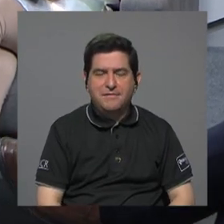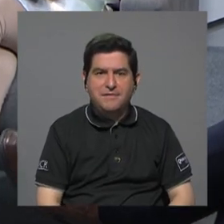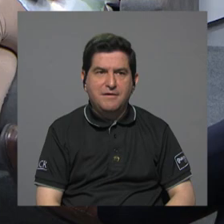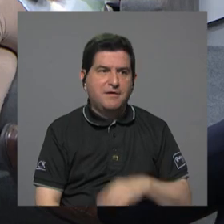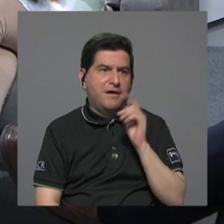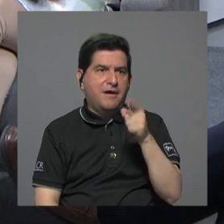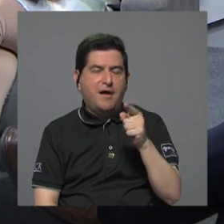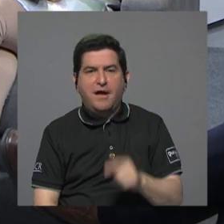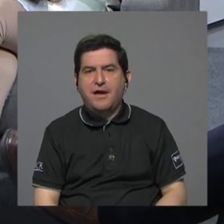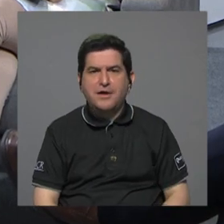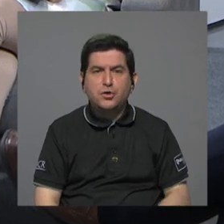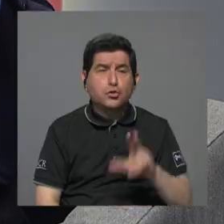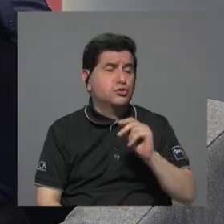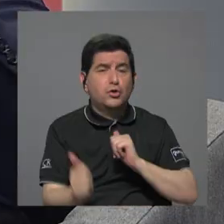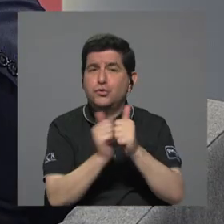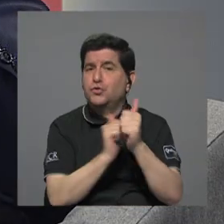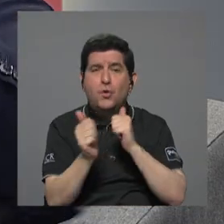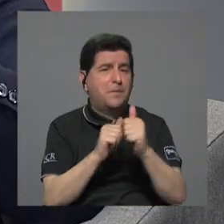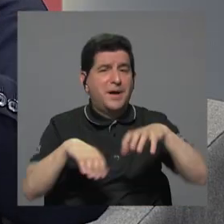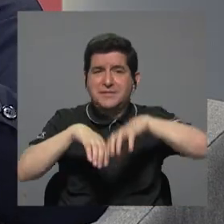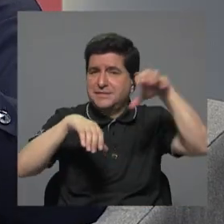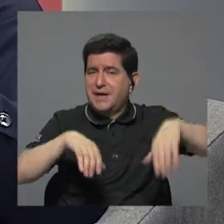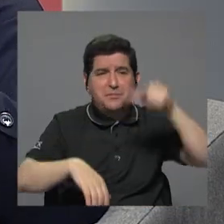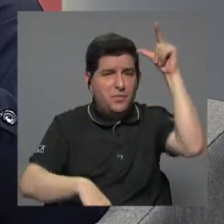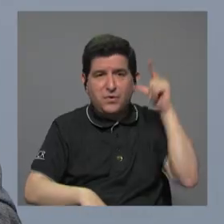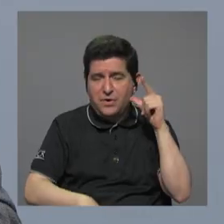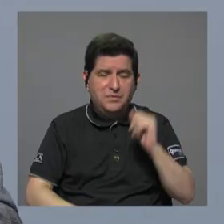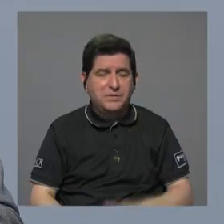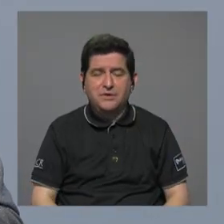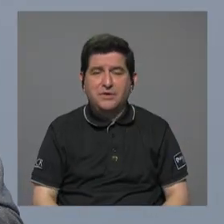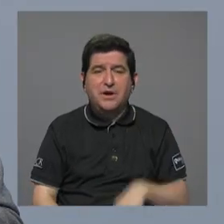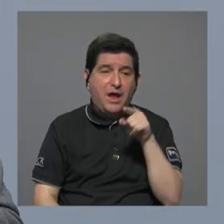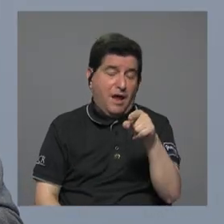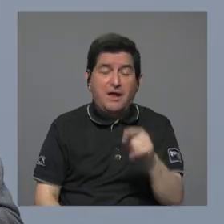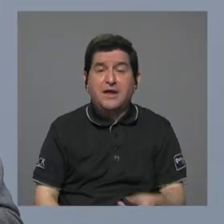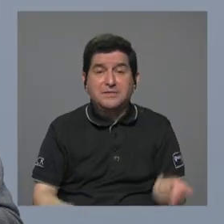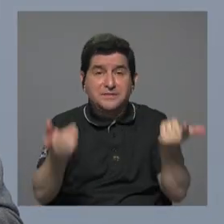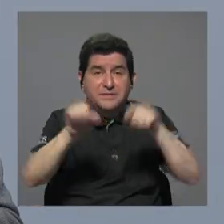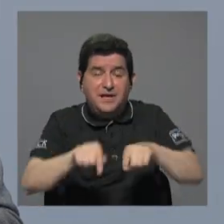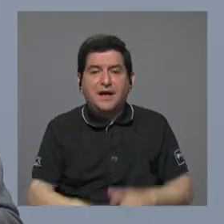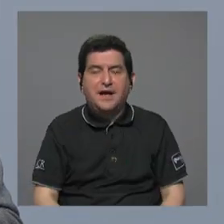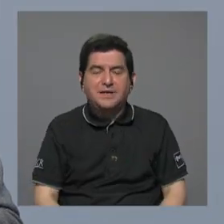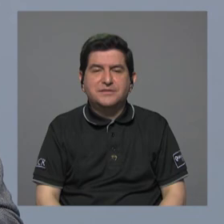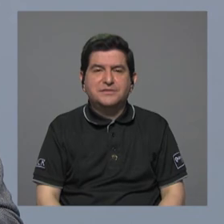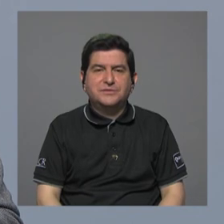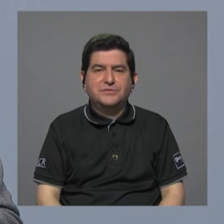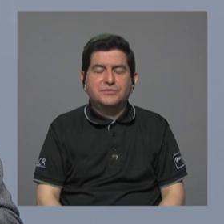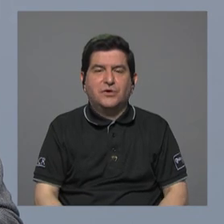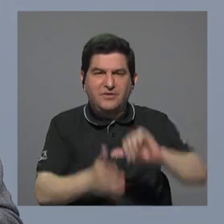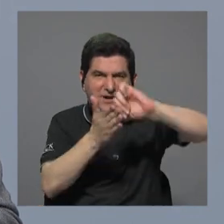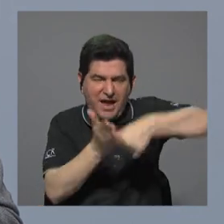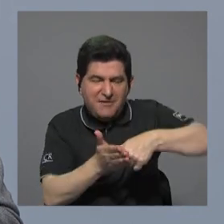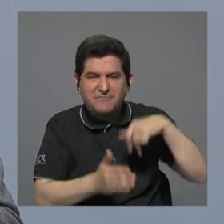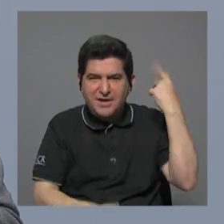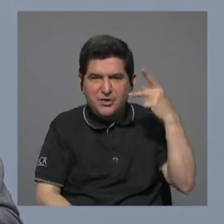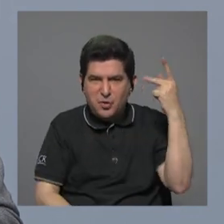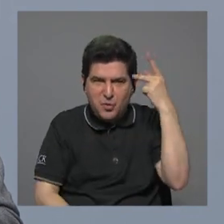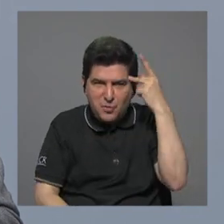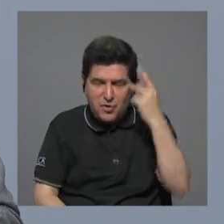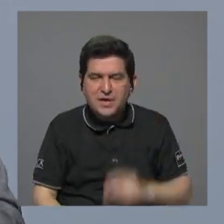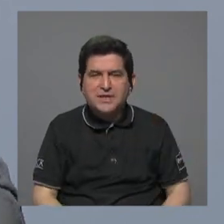haciendo ni siquiera pasan por los cantores de Limón haciendo acopio de la de la política de Valle